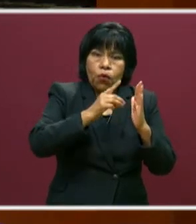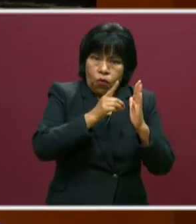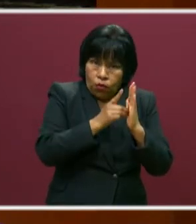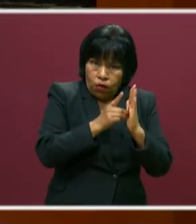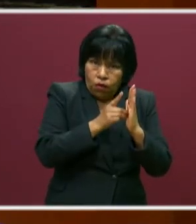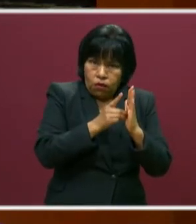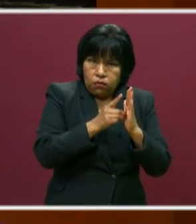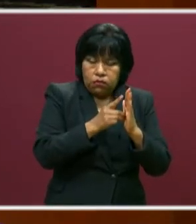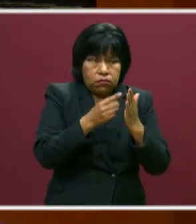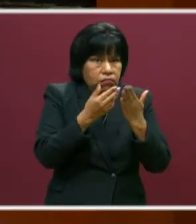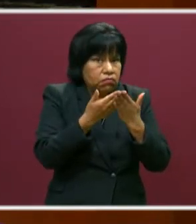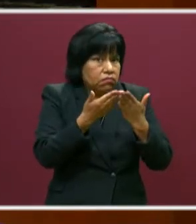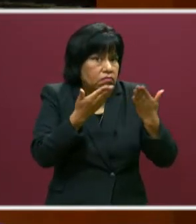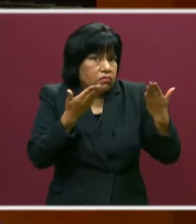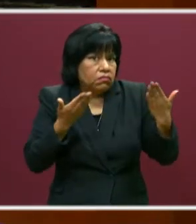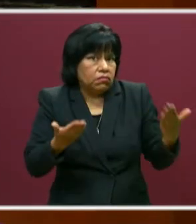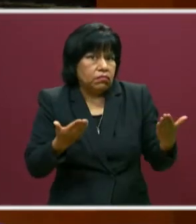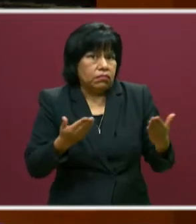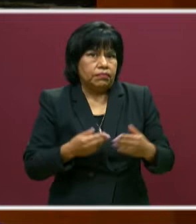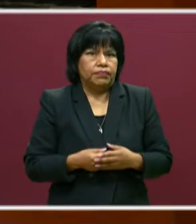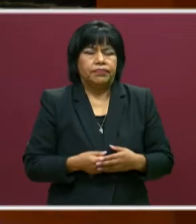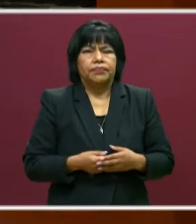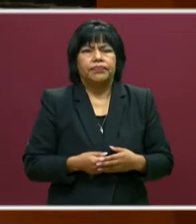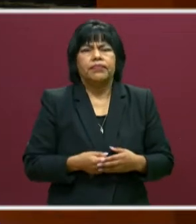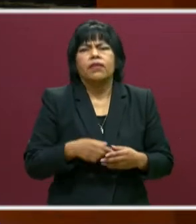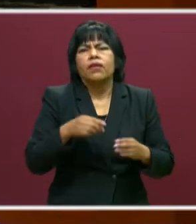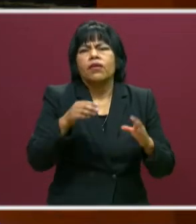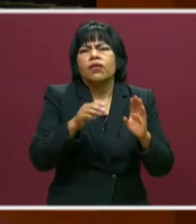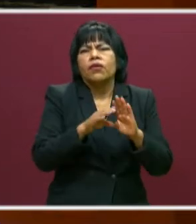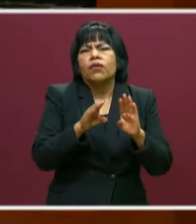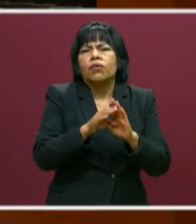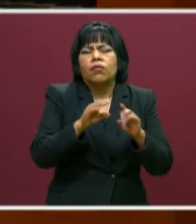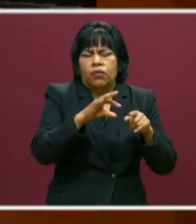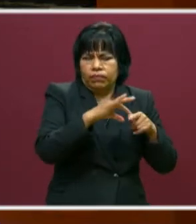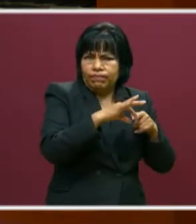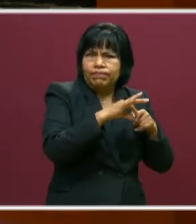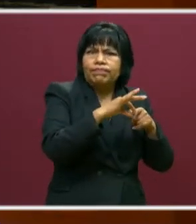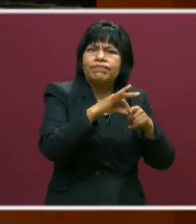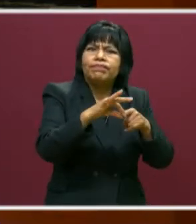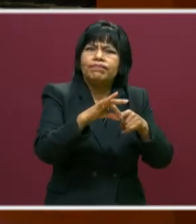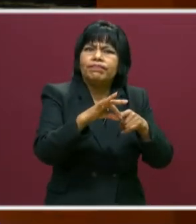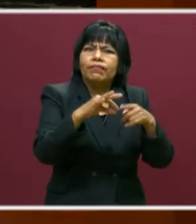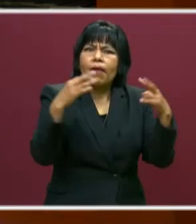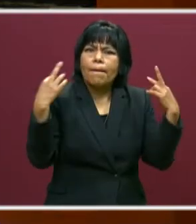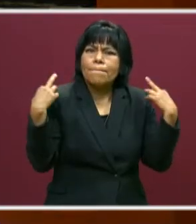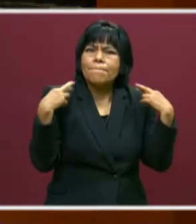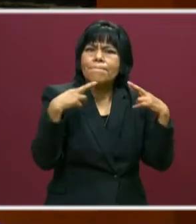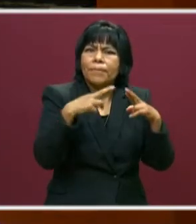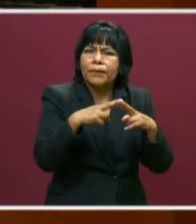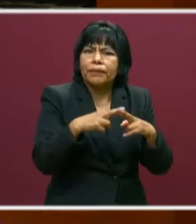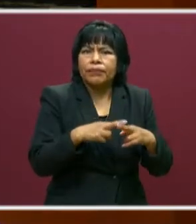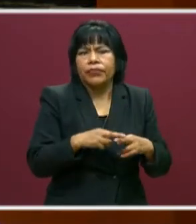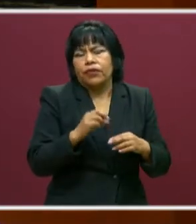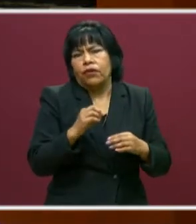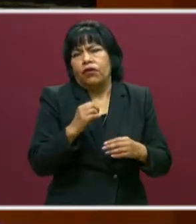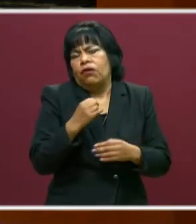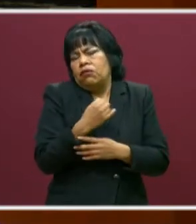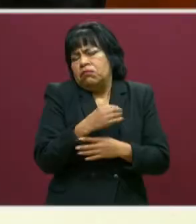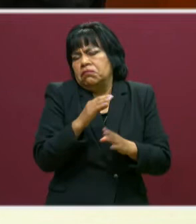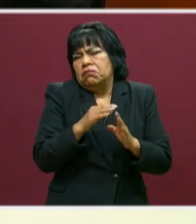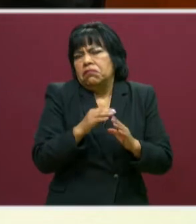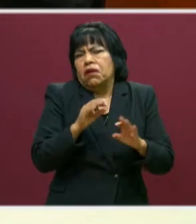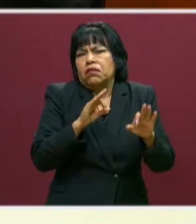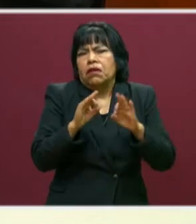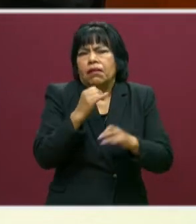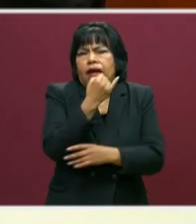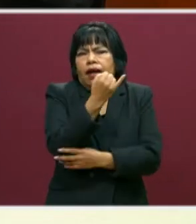al profesor, no como gasolinero, sino concebirlo como un guía. Así es. Un sherpa o un jardinero. Así es.